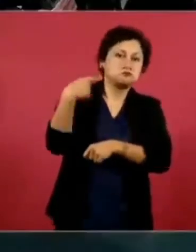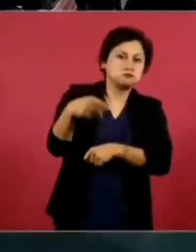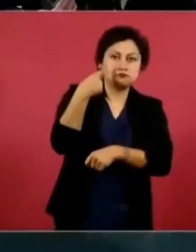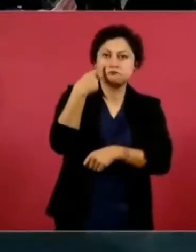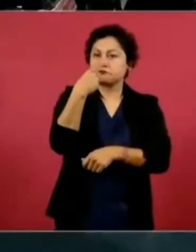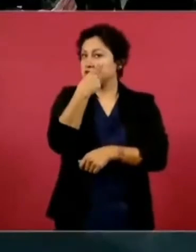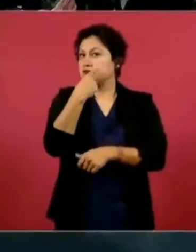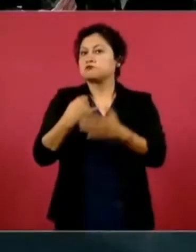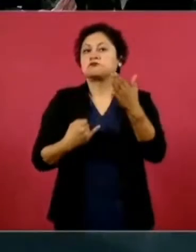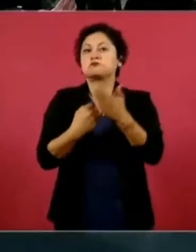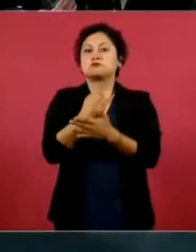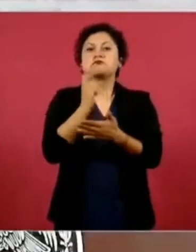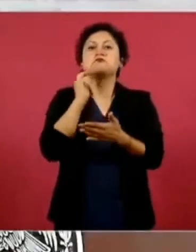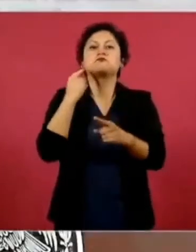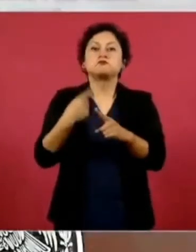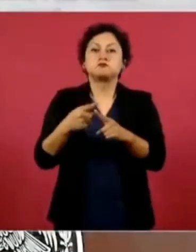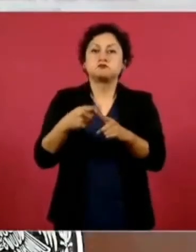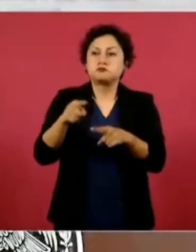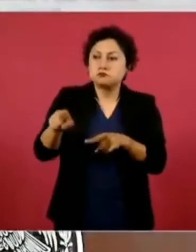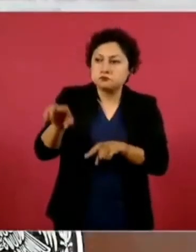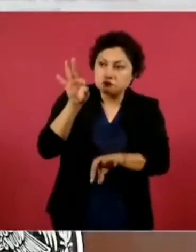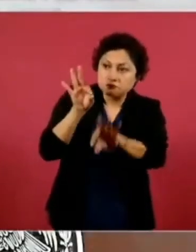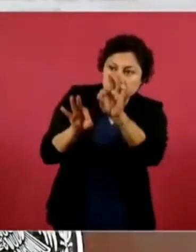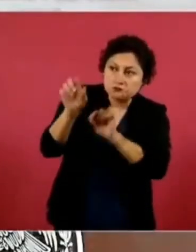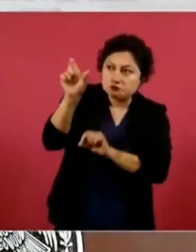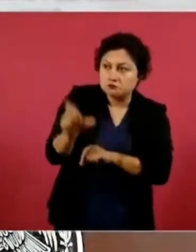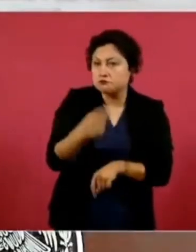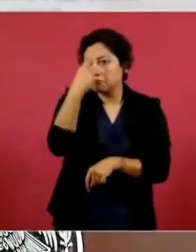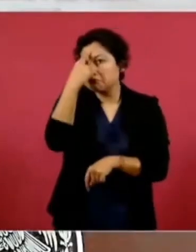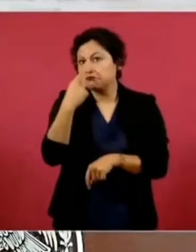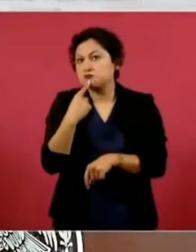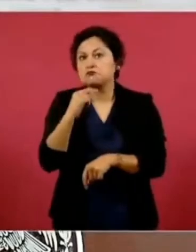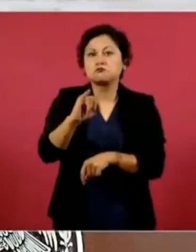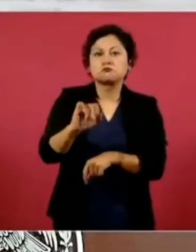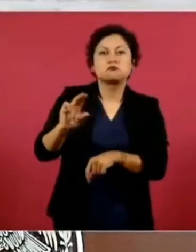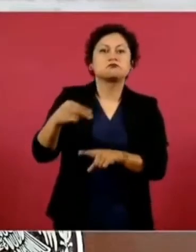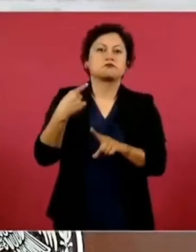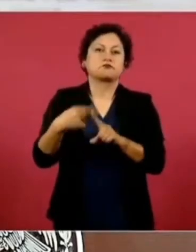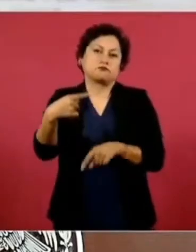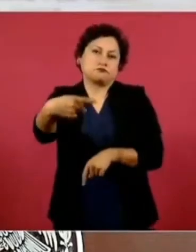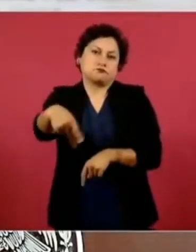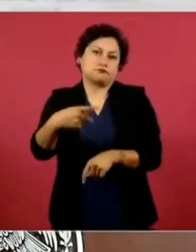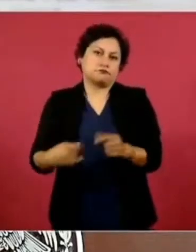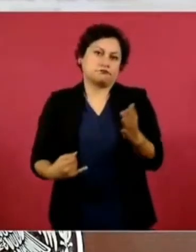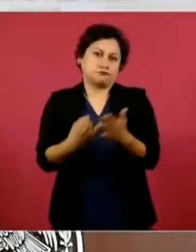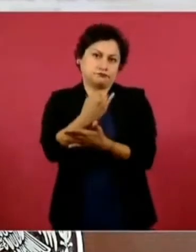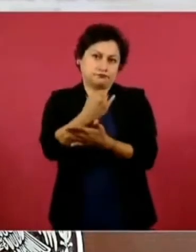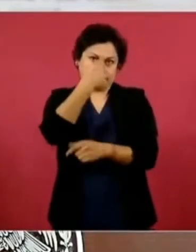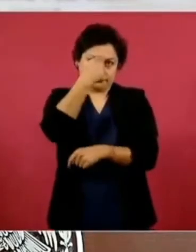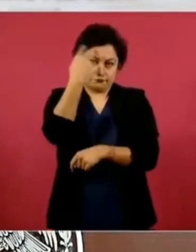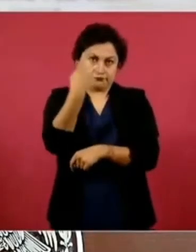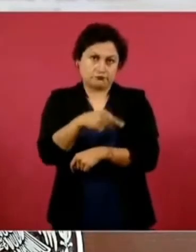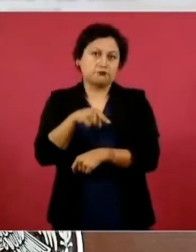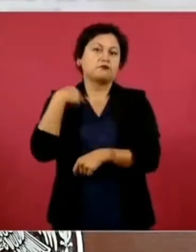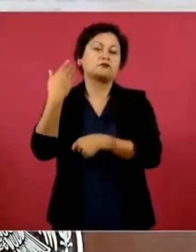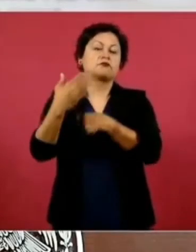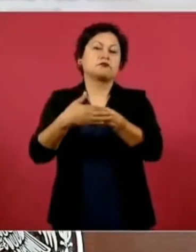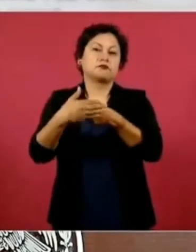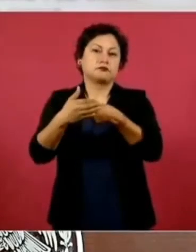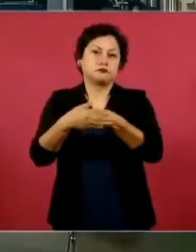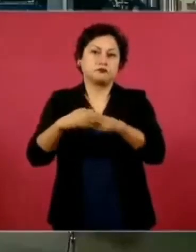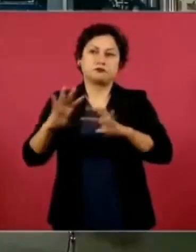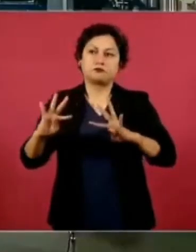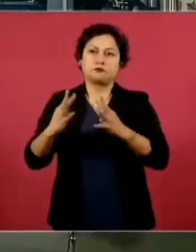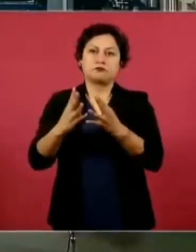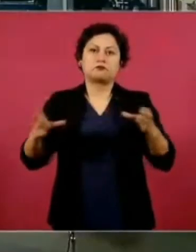criterios para poder ser elegible y también presentarse una candidatura a la elección del Comité Ejecutivo Nacional.